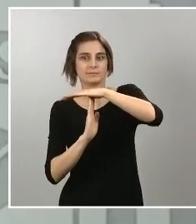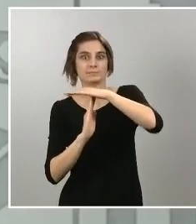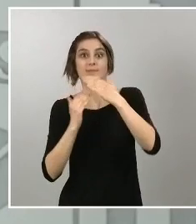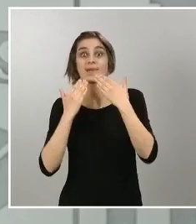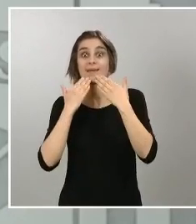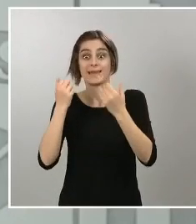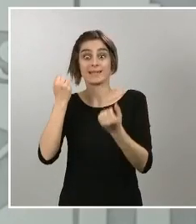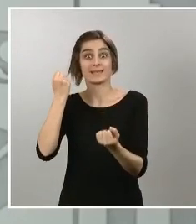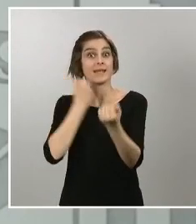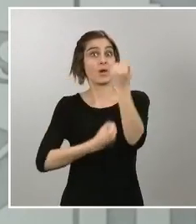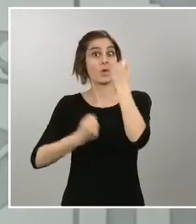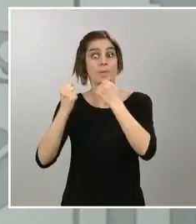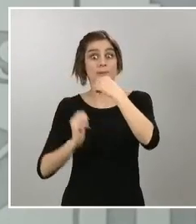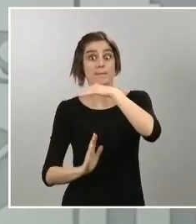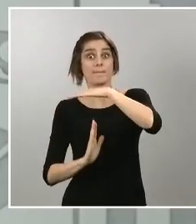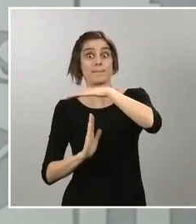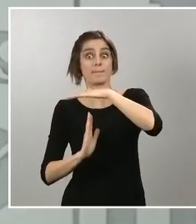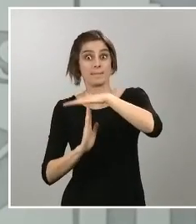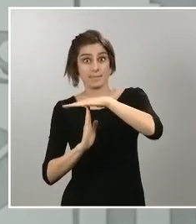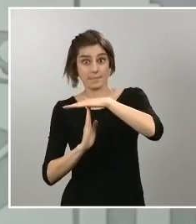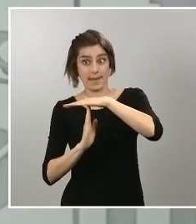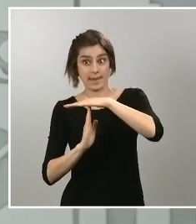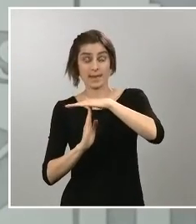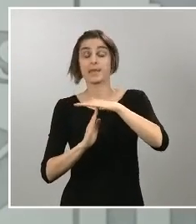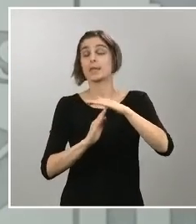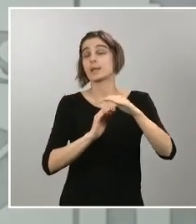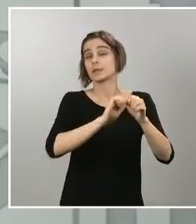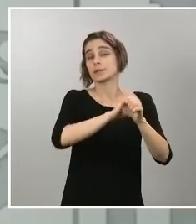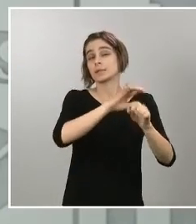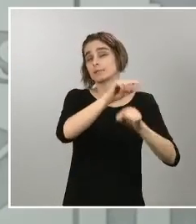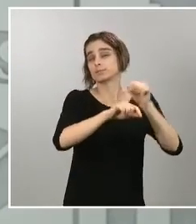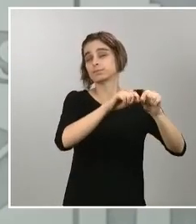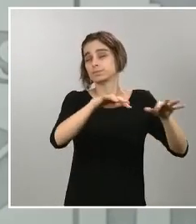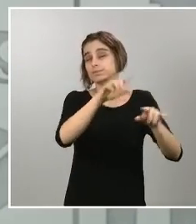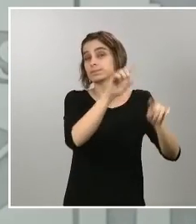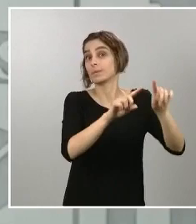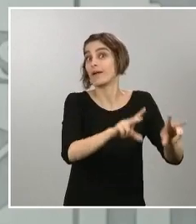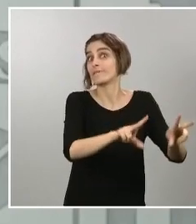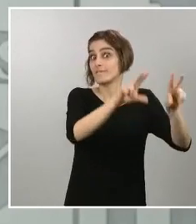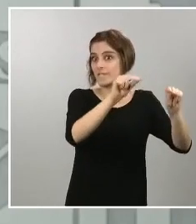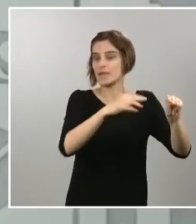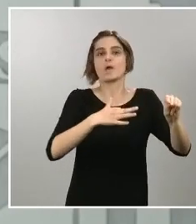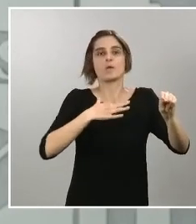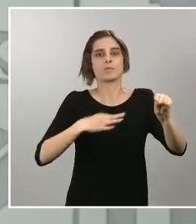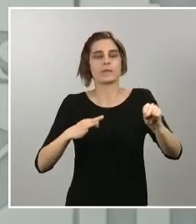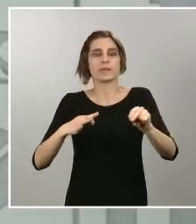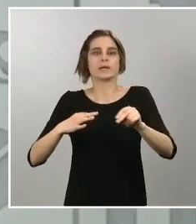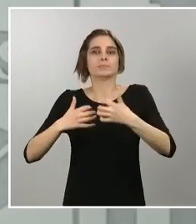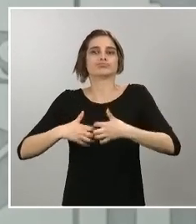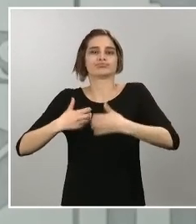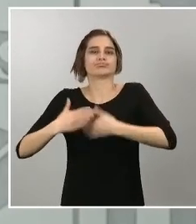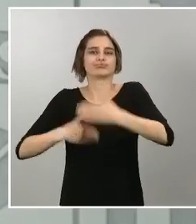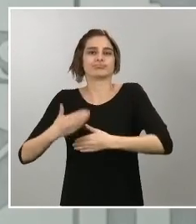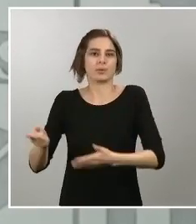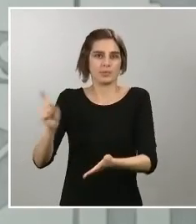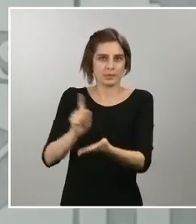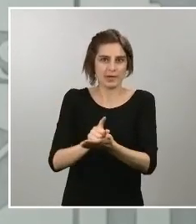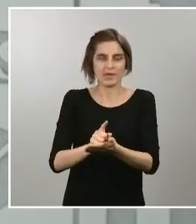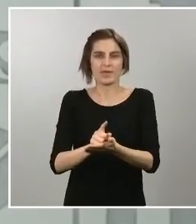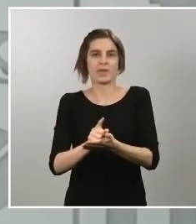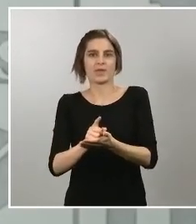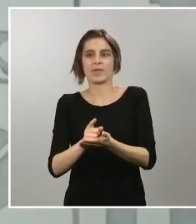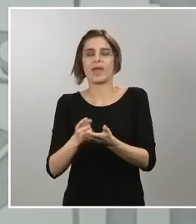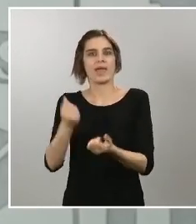sanitaria, podamos recuperar todos nuestros activos, ponerlos al servicio de la economía y continuar con la senda de